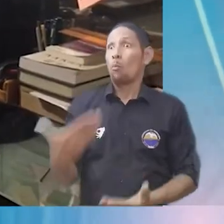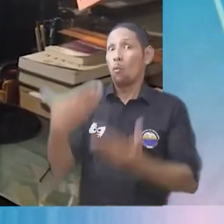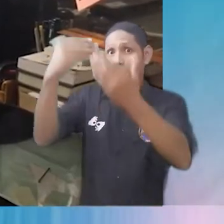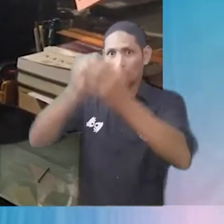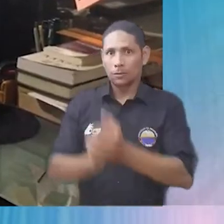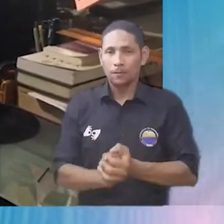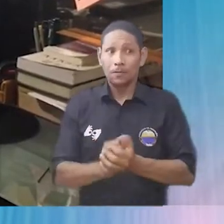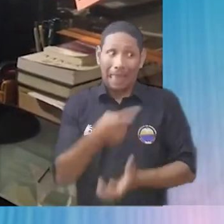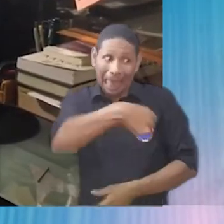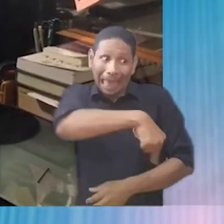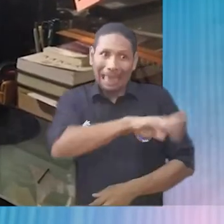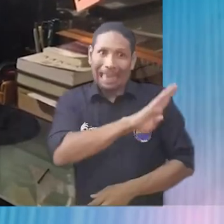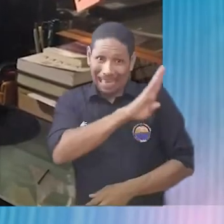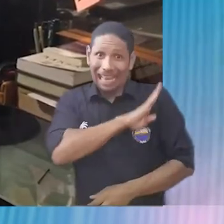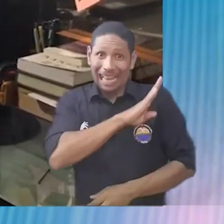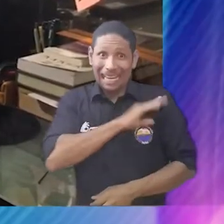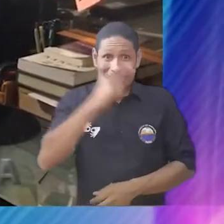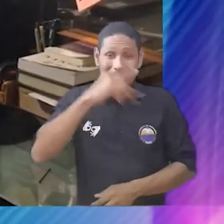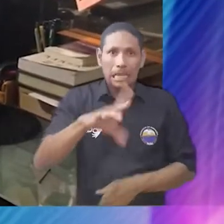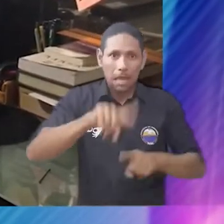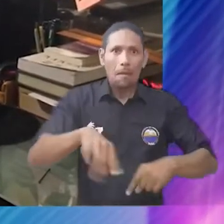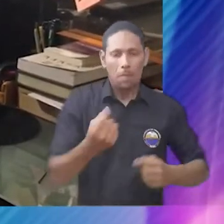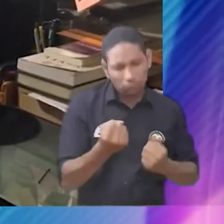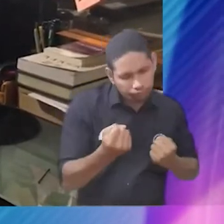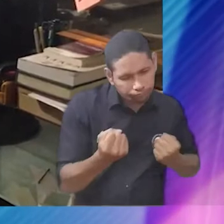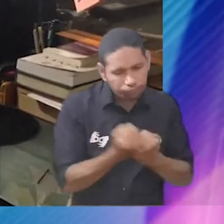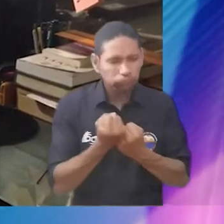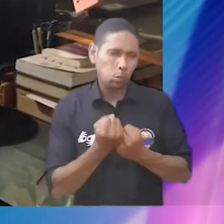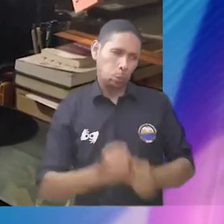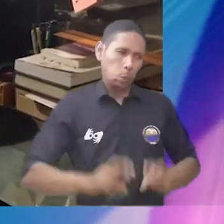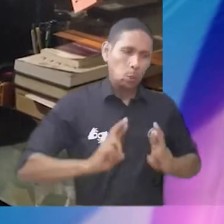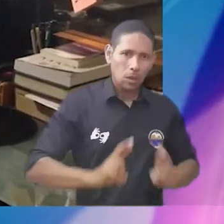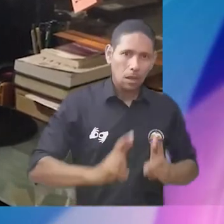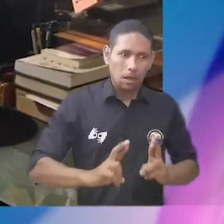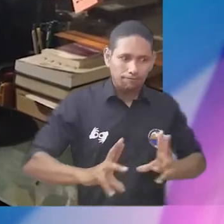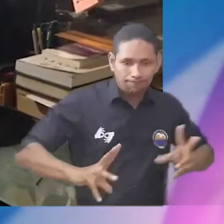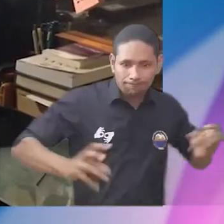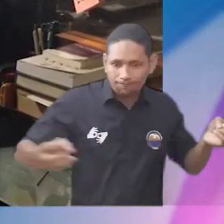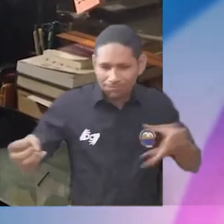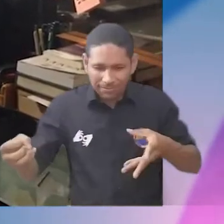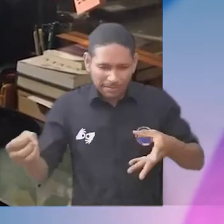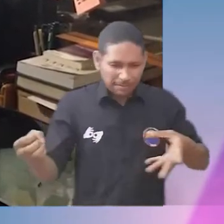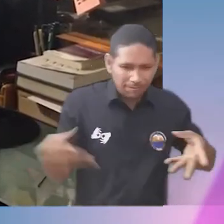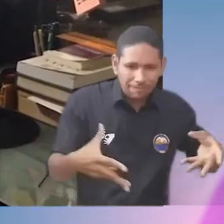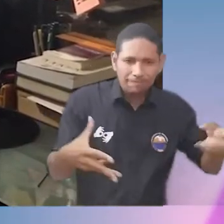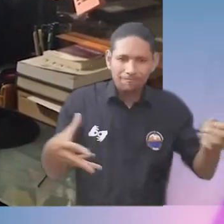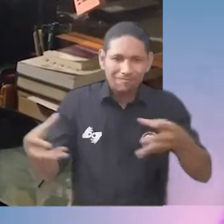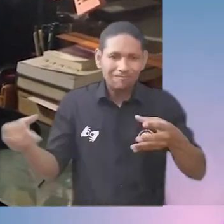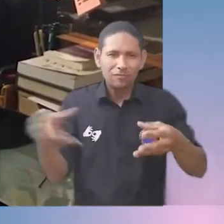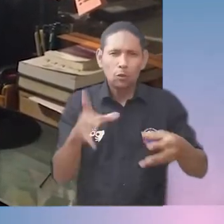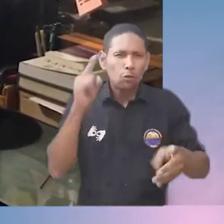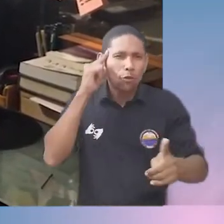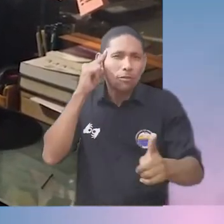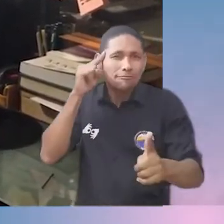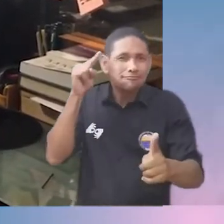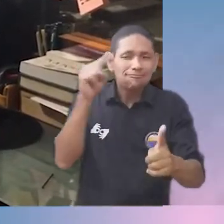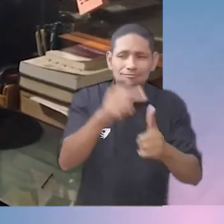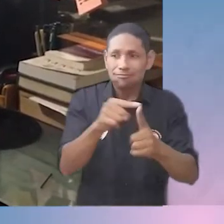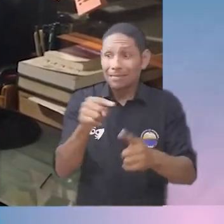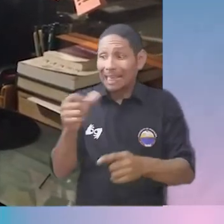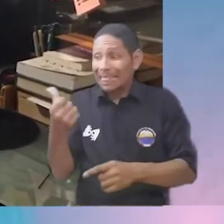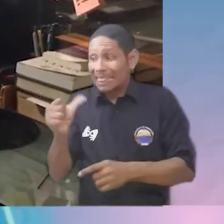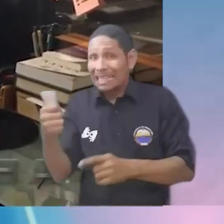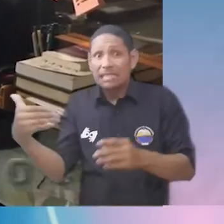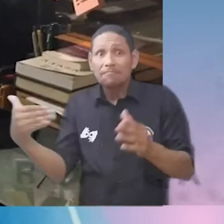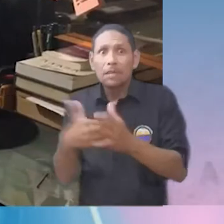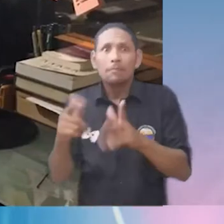falta que la alcaldía del Distrito de Santa Marta se sume a esta gran alianza estratégica y podamos de esta forma cumplirle el